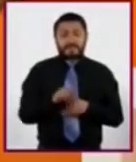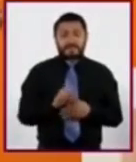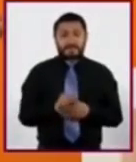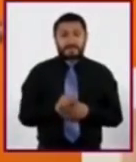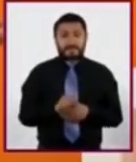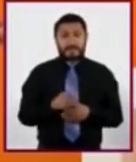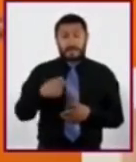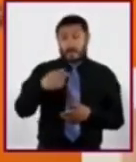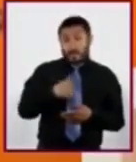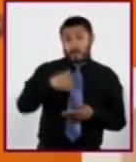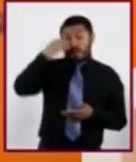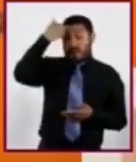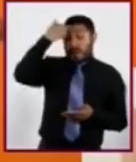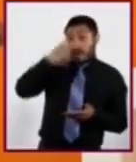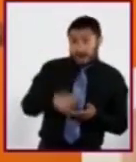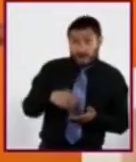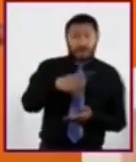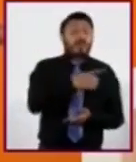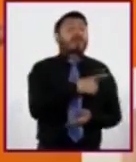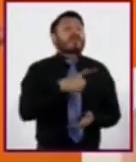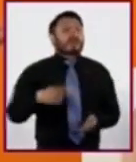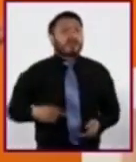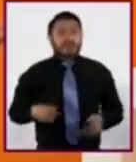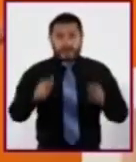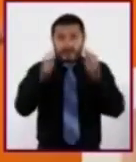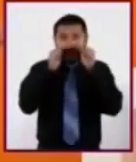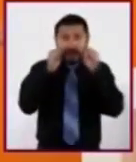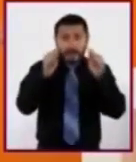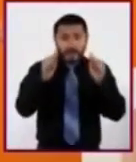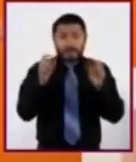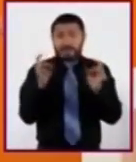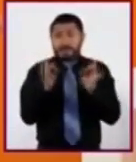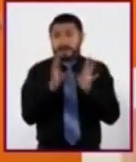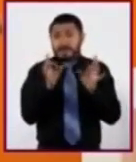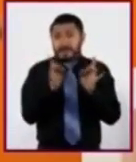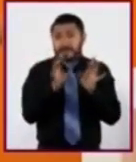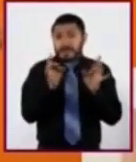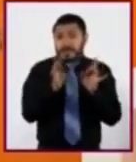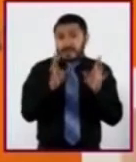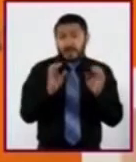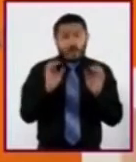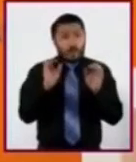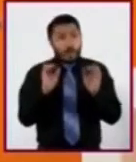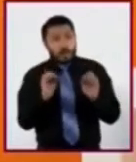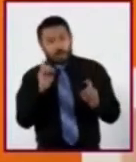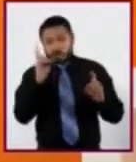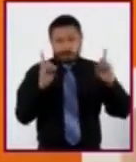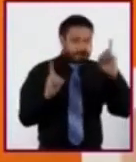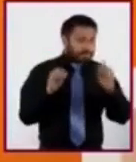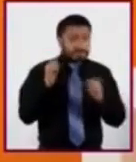¿Considero que debo atender las siguientes situaciones o inquietudes respecto a mi salud?